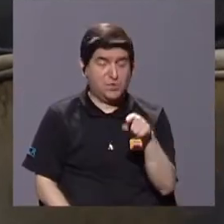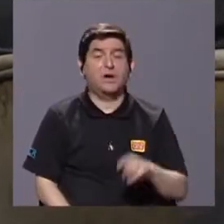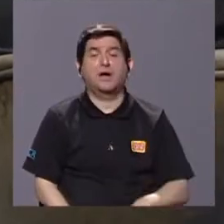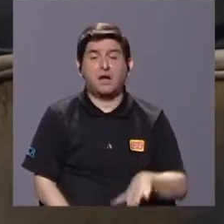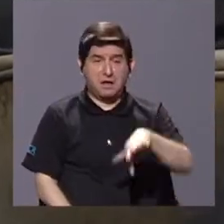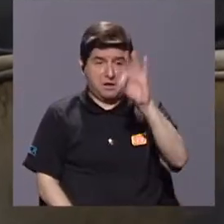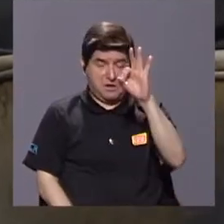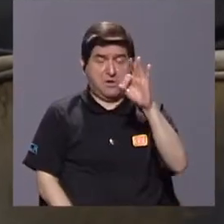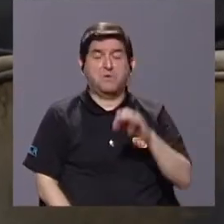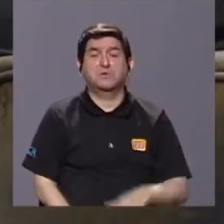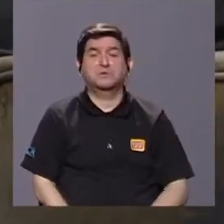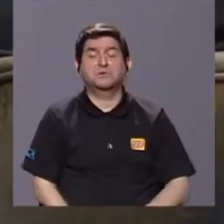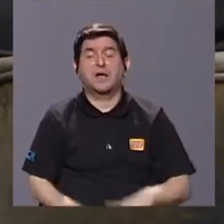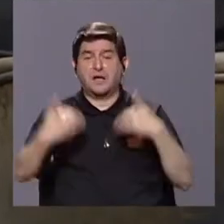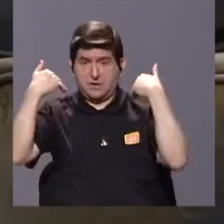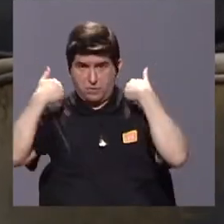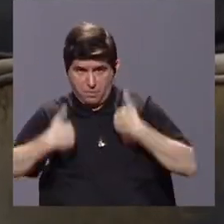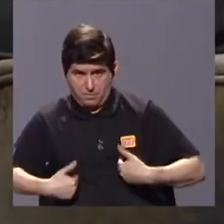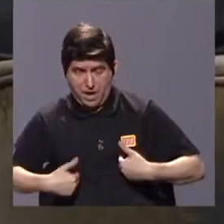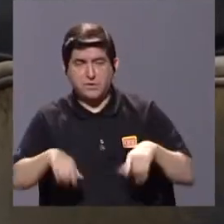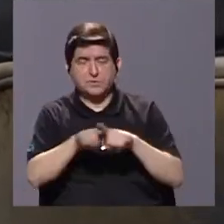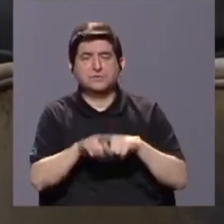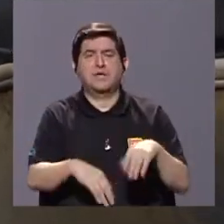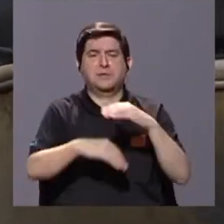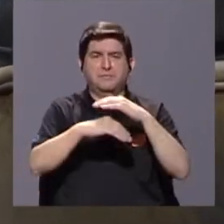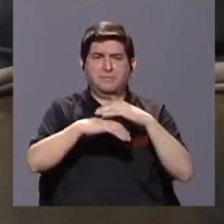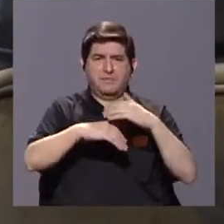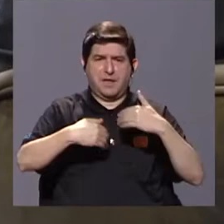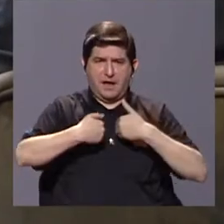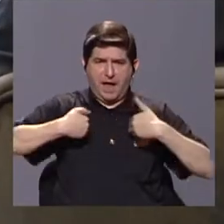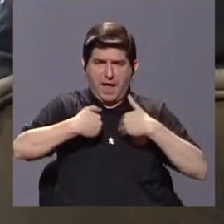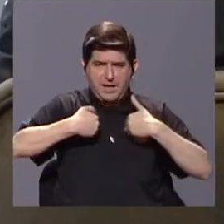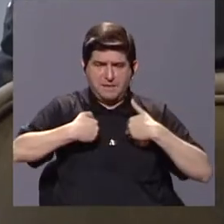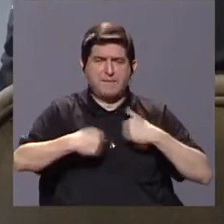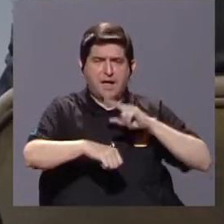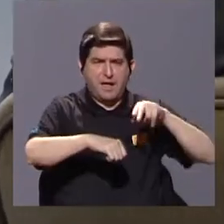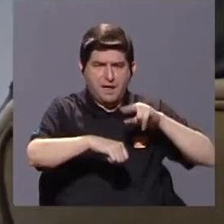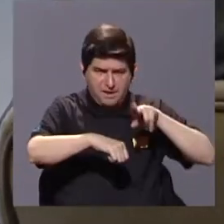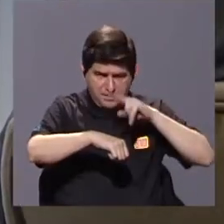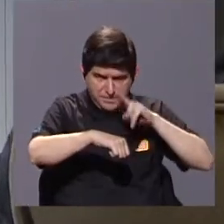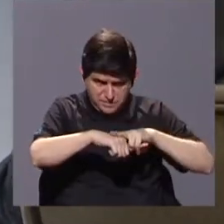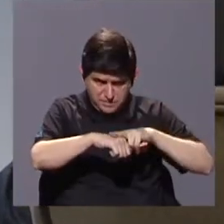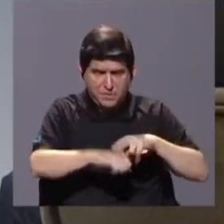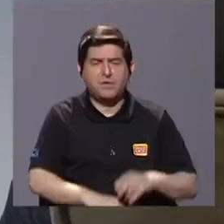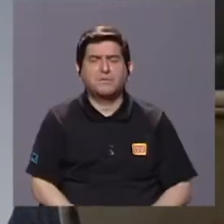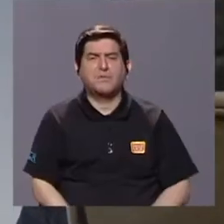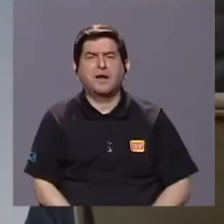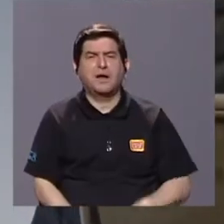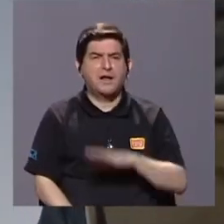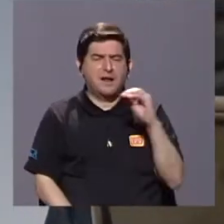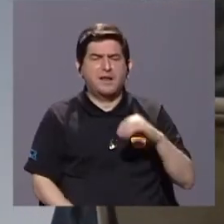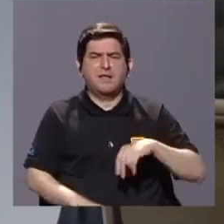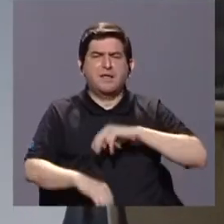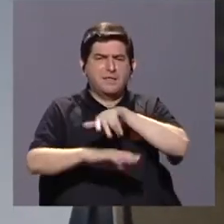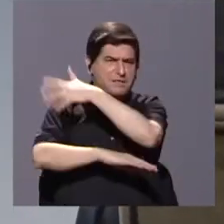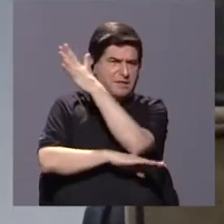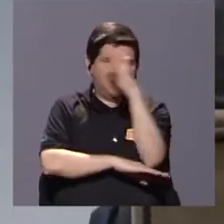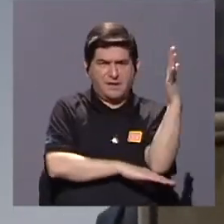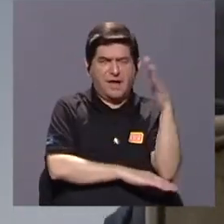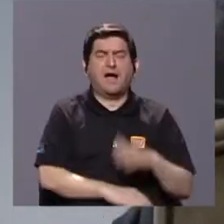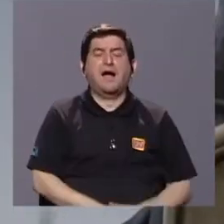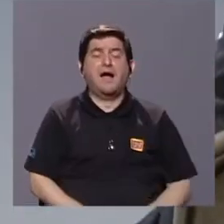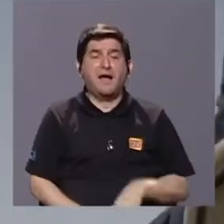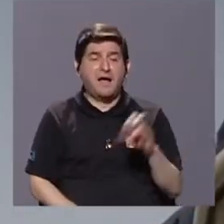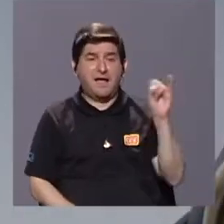humanos, sus animales domésticos y los animales silvestres. las zonas principales de transmisión de estos agentes